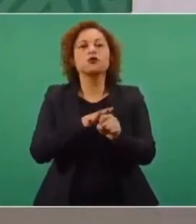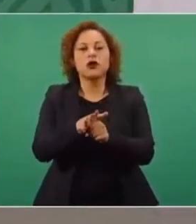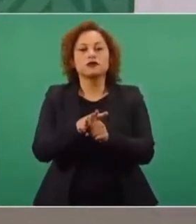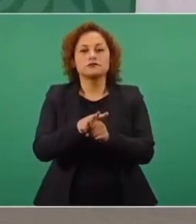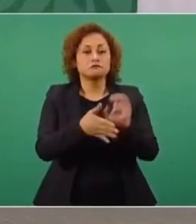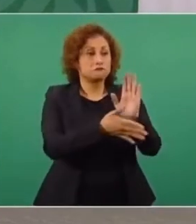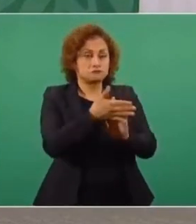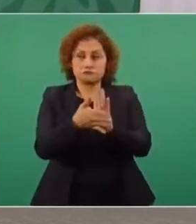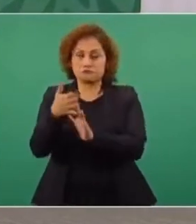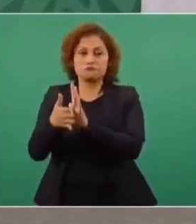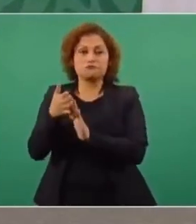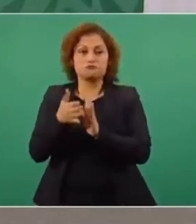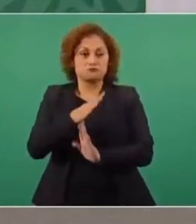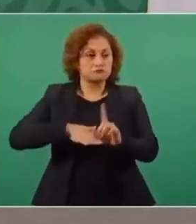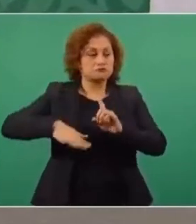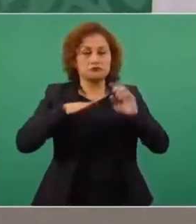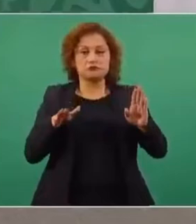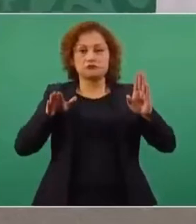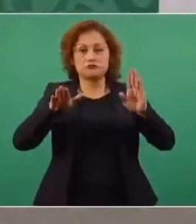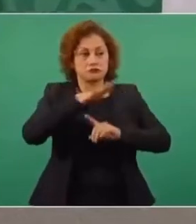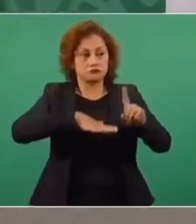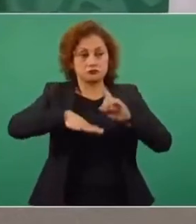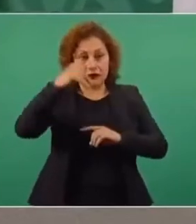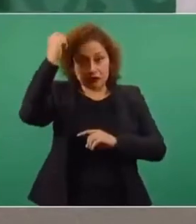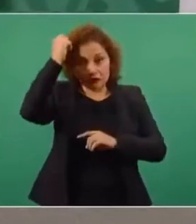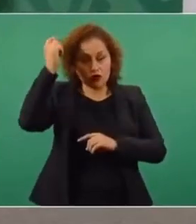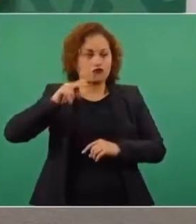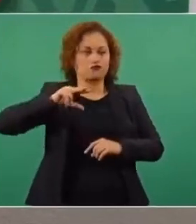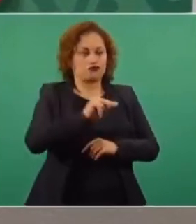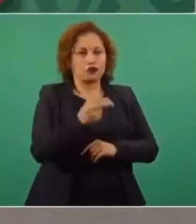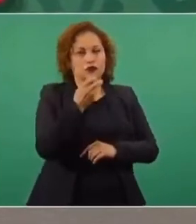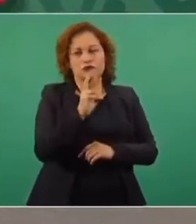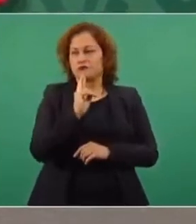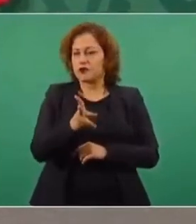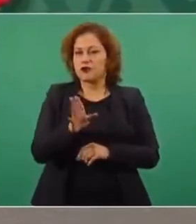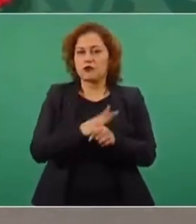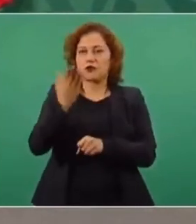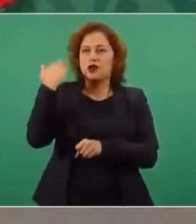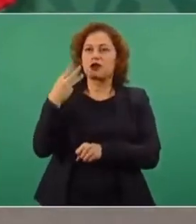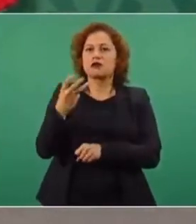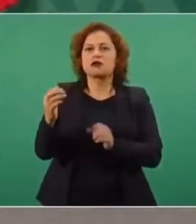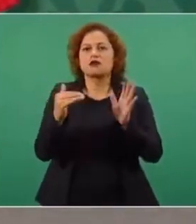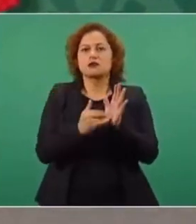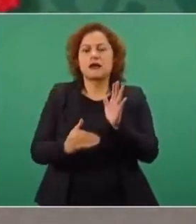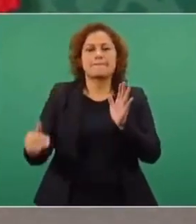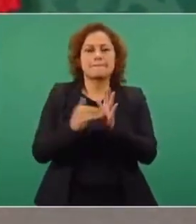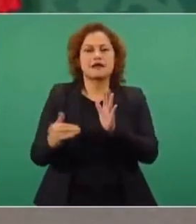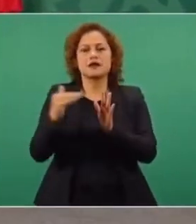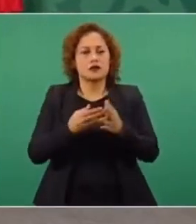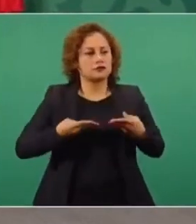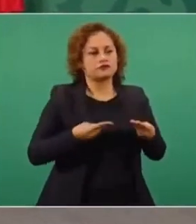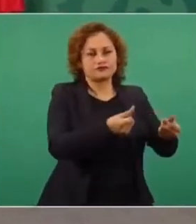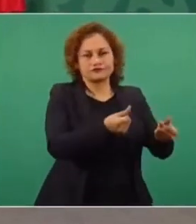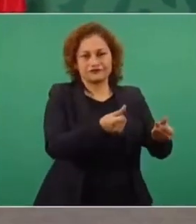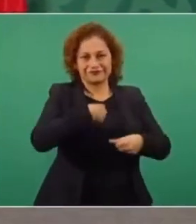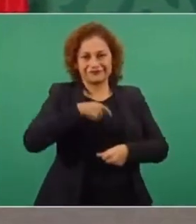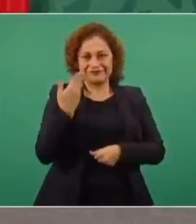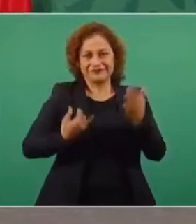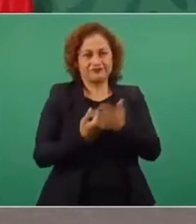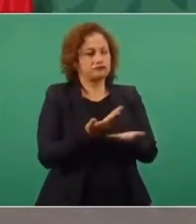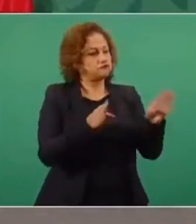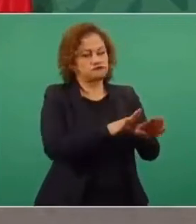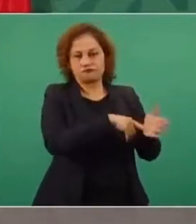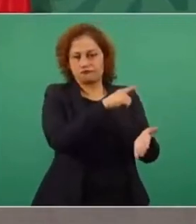el aeropuerto en Texcoco, que estaba estimado en 300 mil millones. Se deciden no construirlo, aún